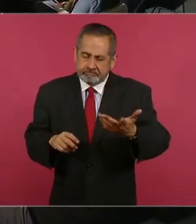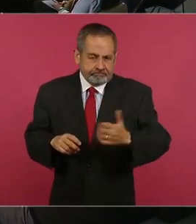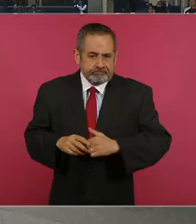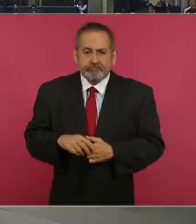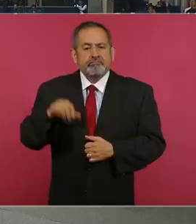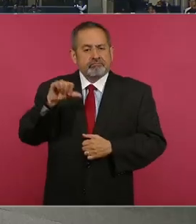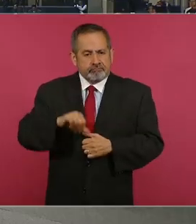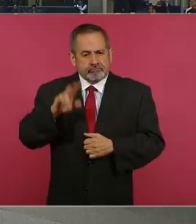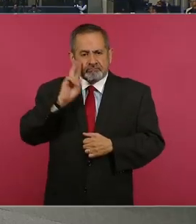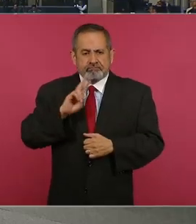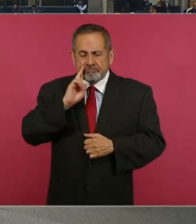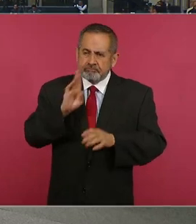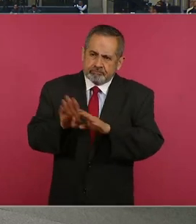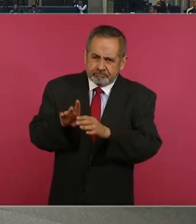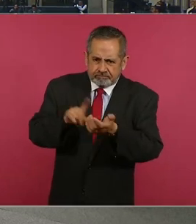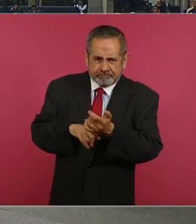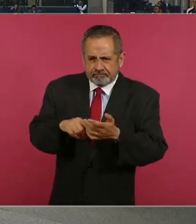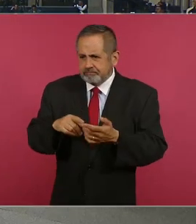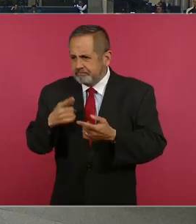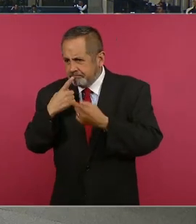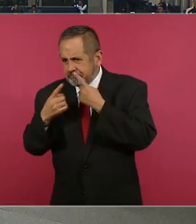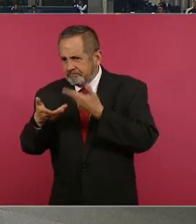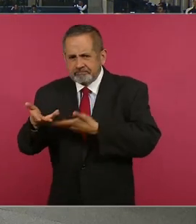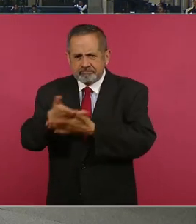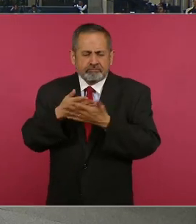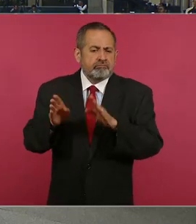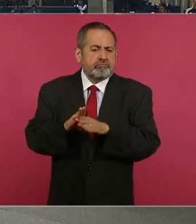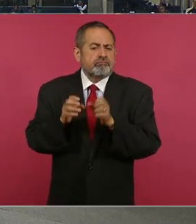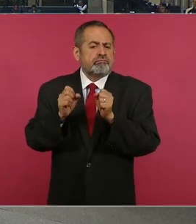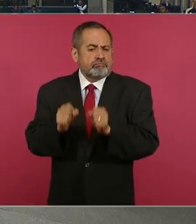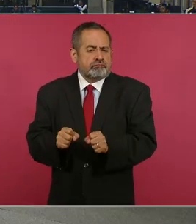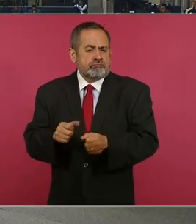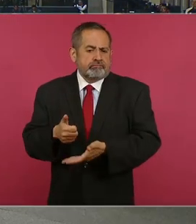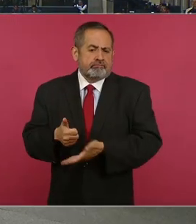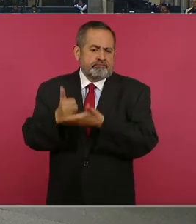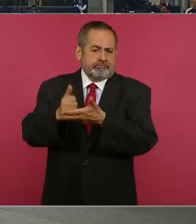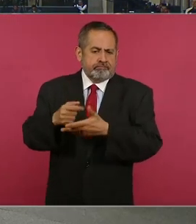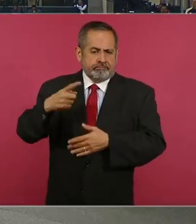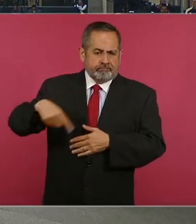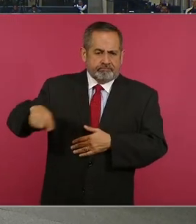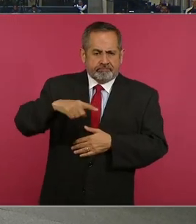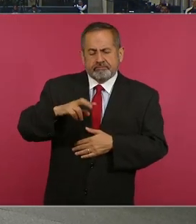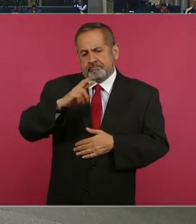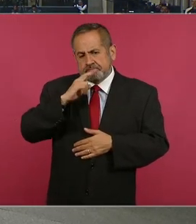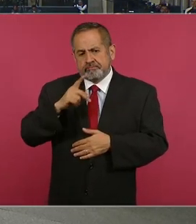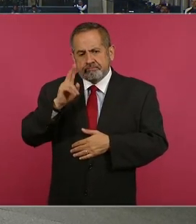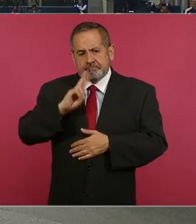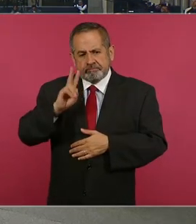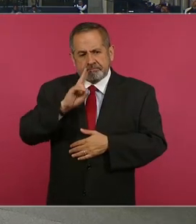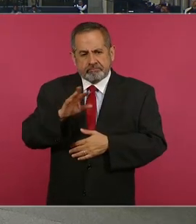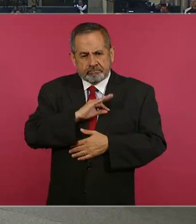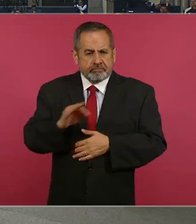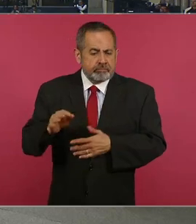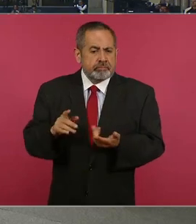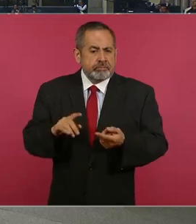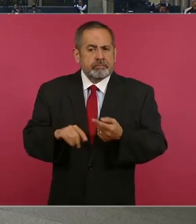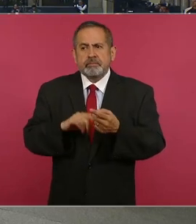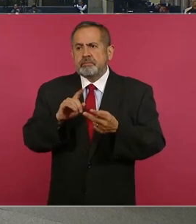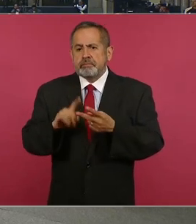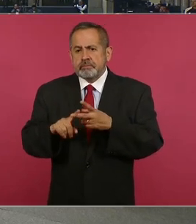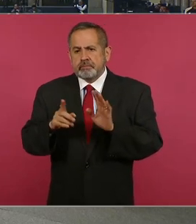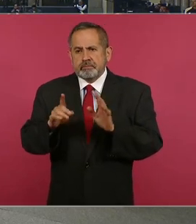de sensibilizar, de contener, orillar ahí un tanto y en medio día estaríamos